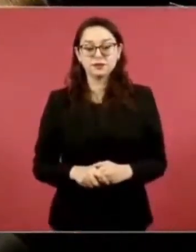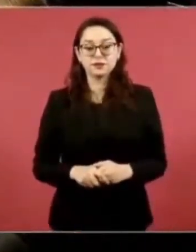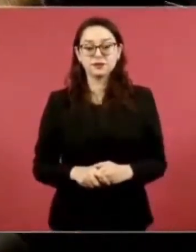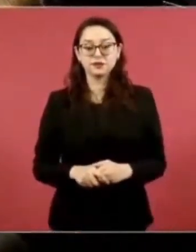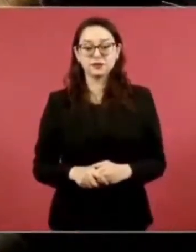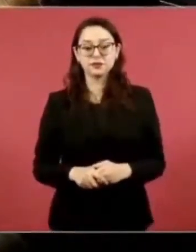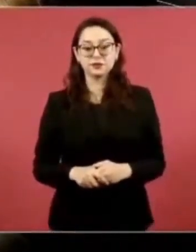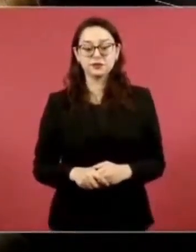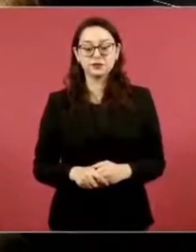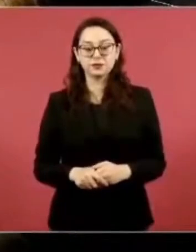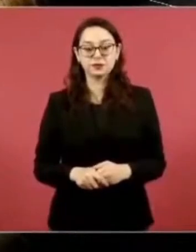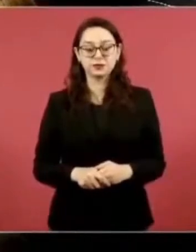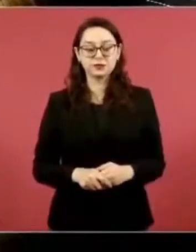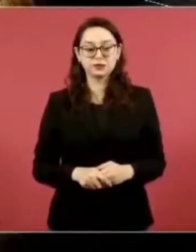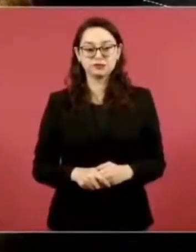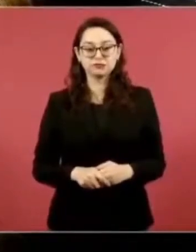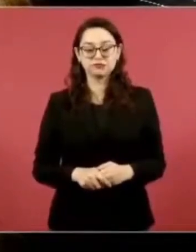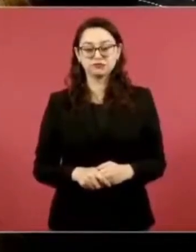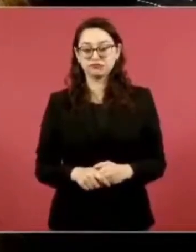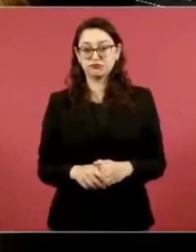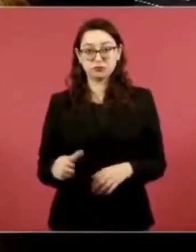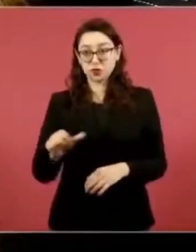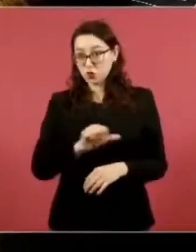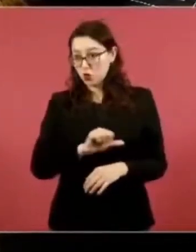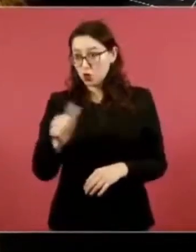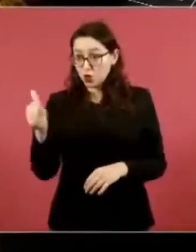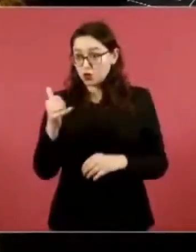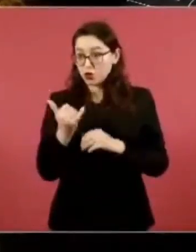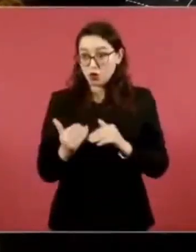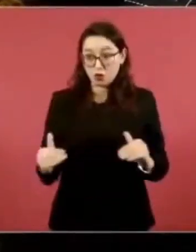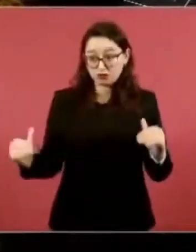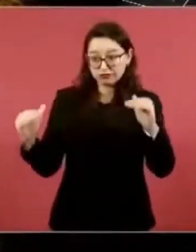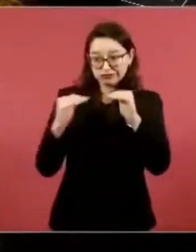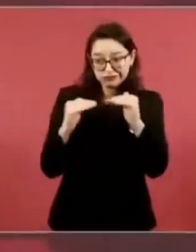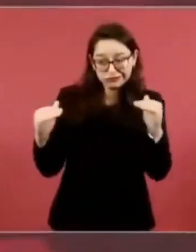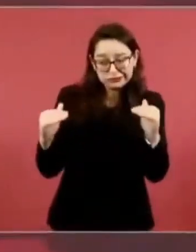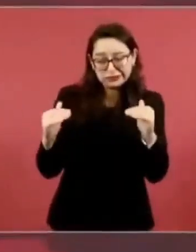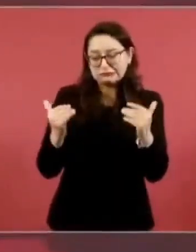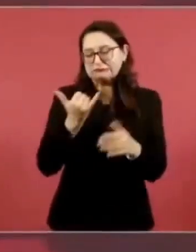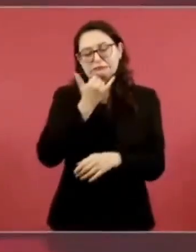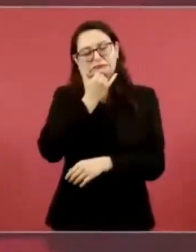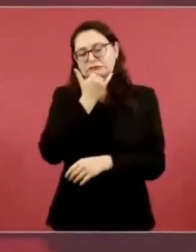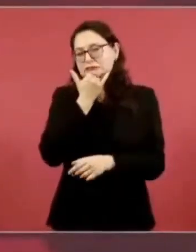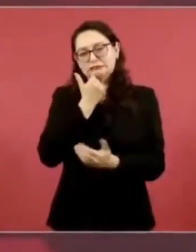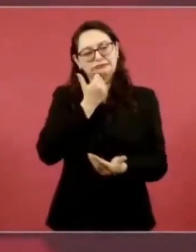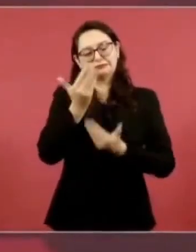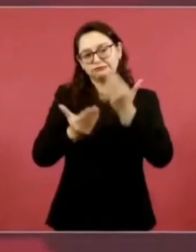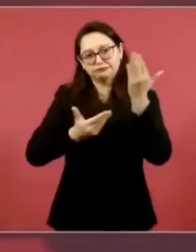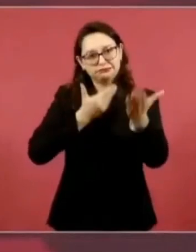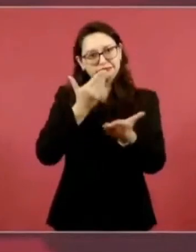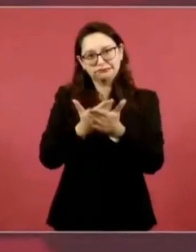No hay otro país con todo respeto.